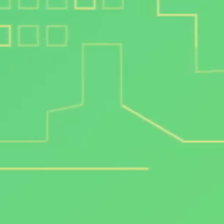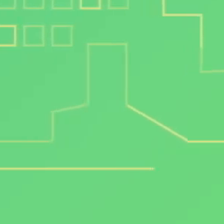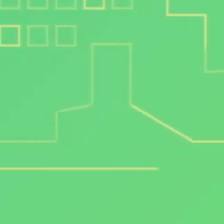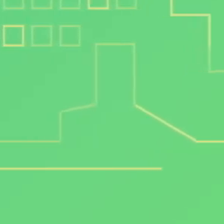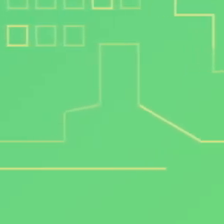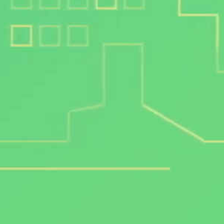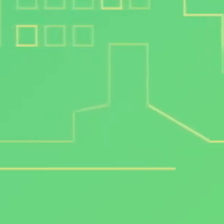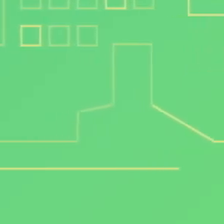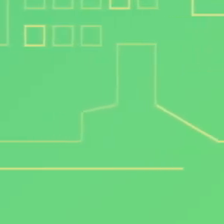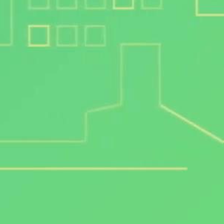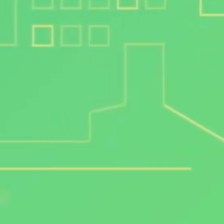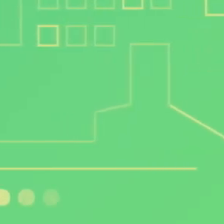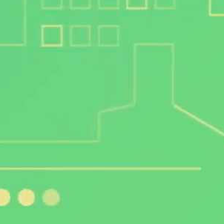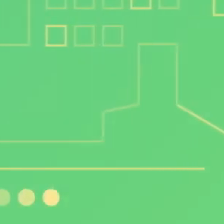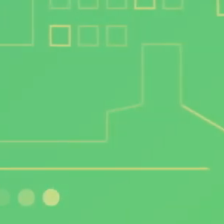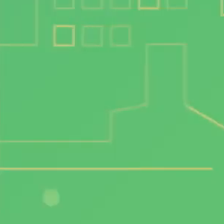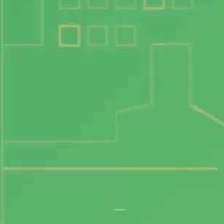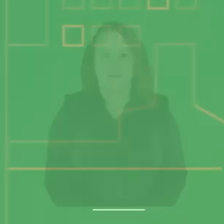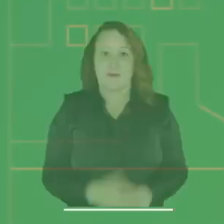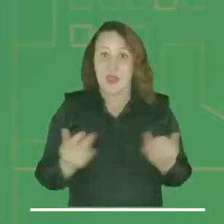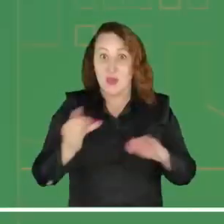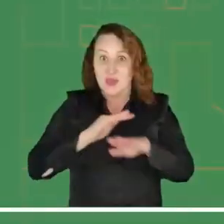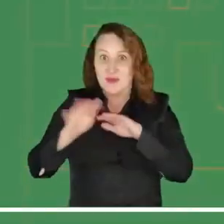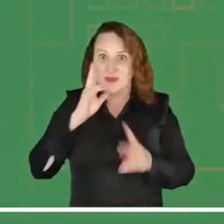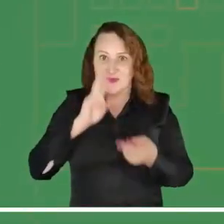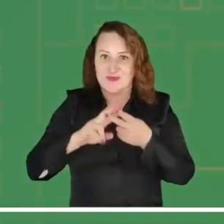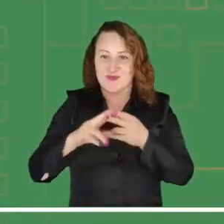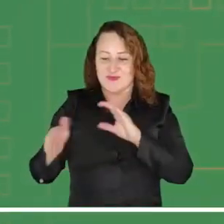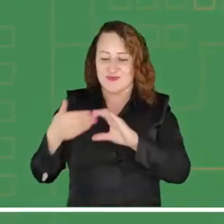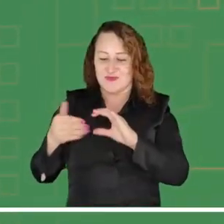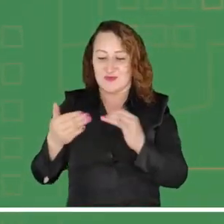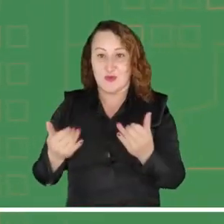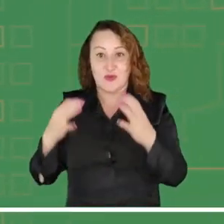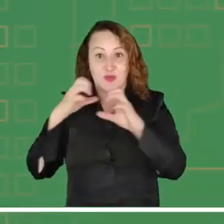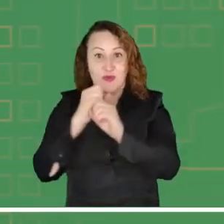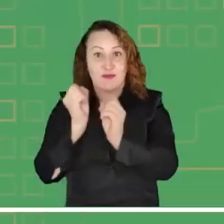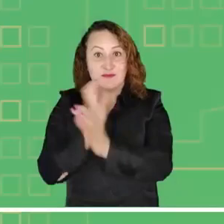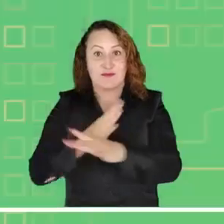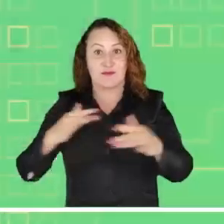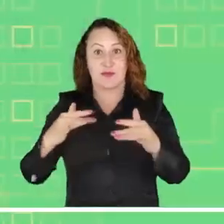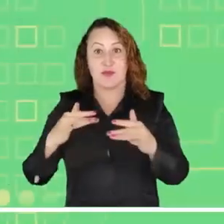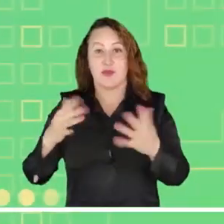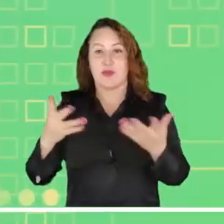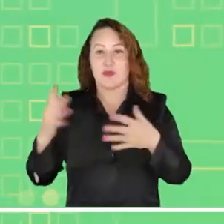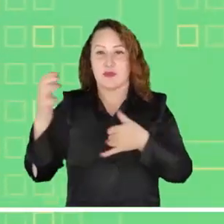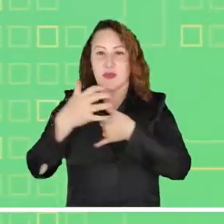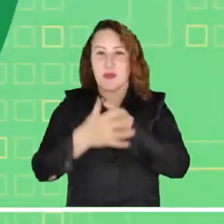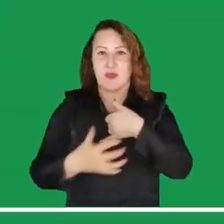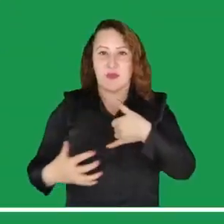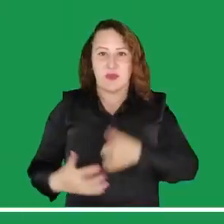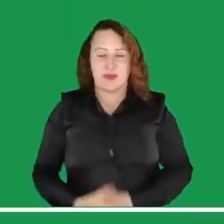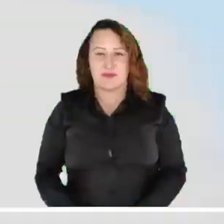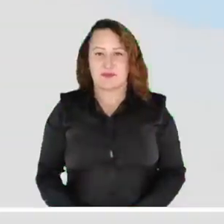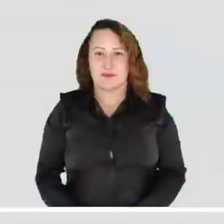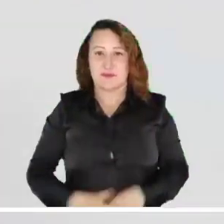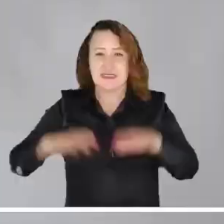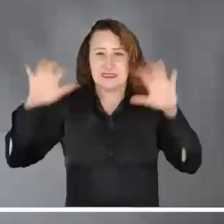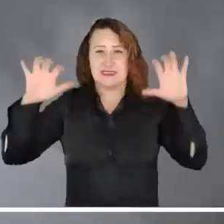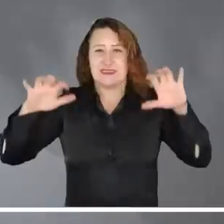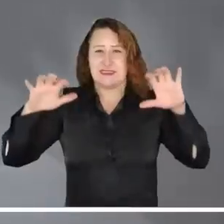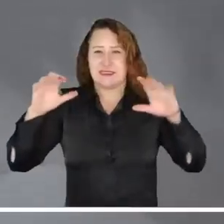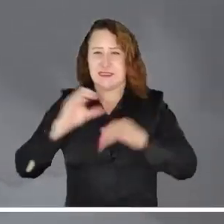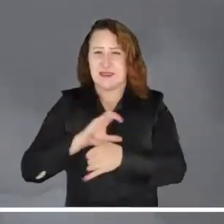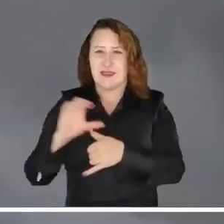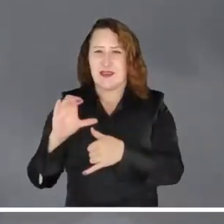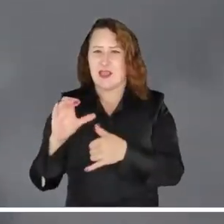A continuación, los invitamos a conocer el pronóstico del tiempo de la noche y la madrugada en las diferentes regiones del país. Las